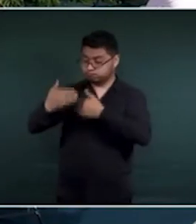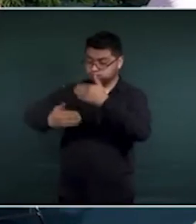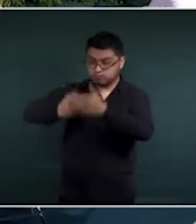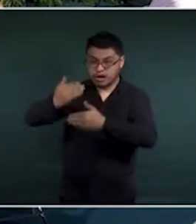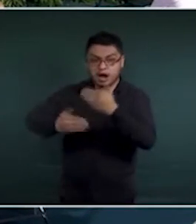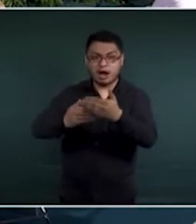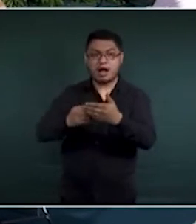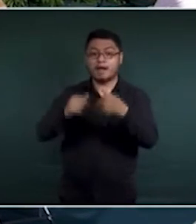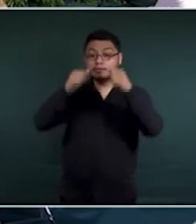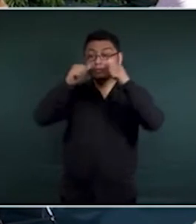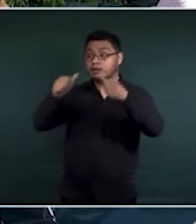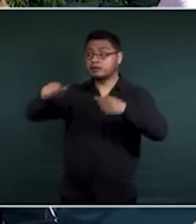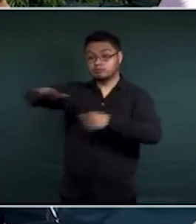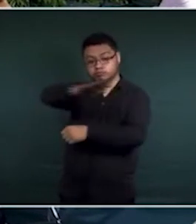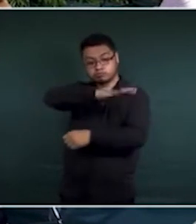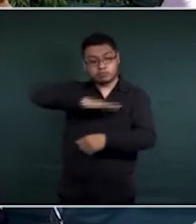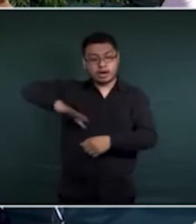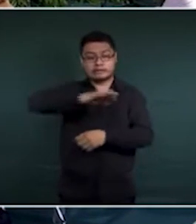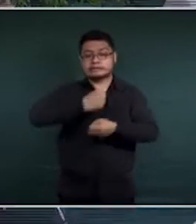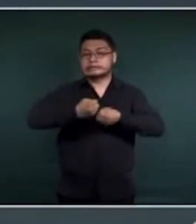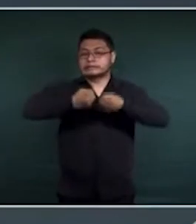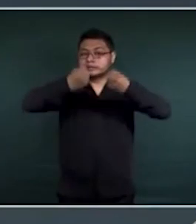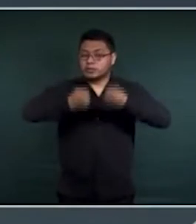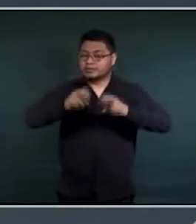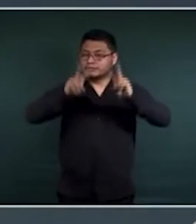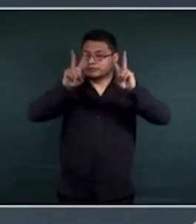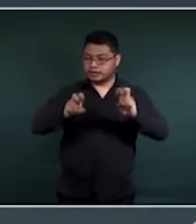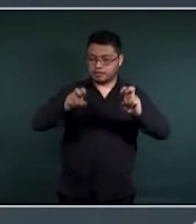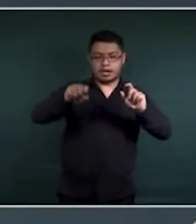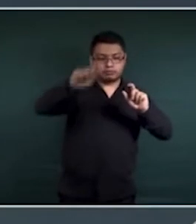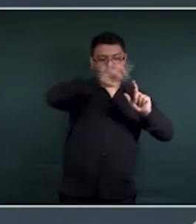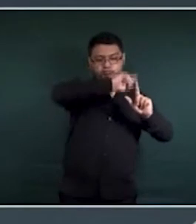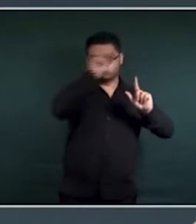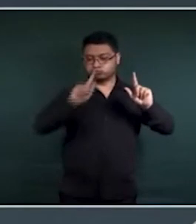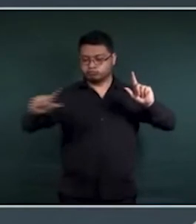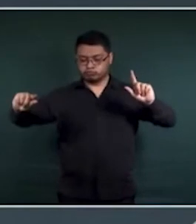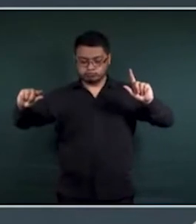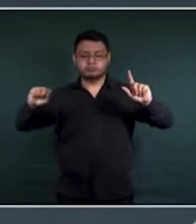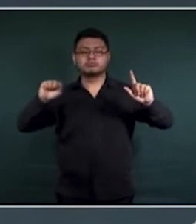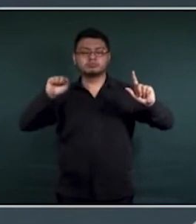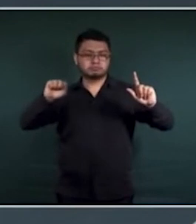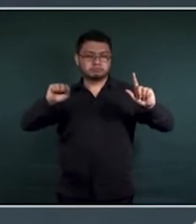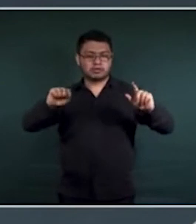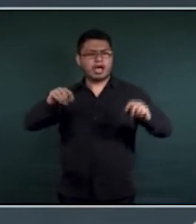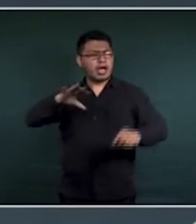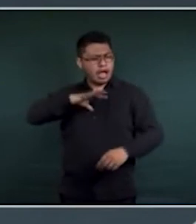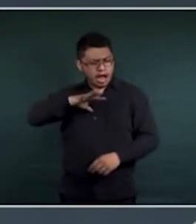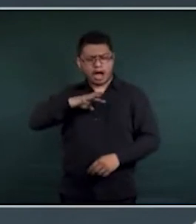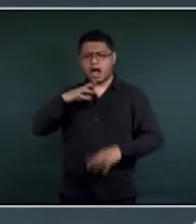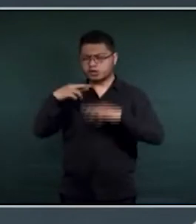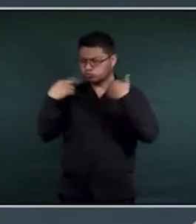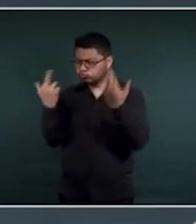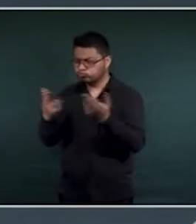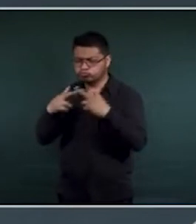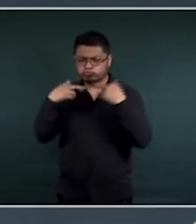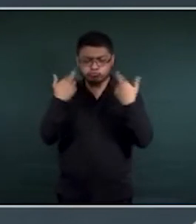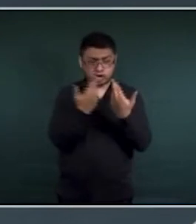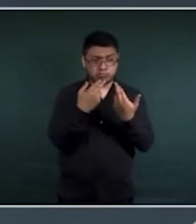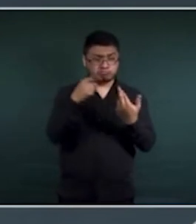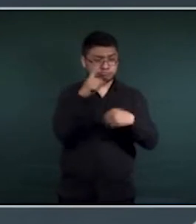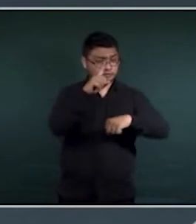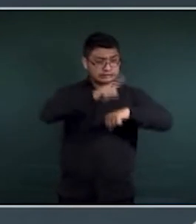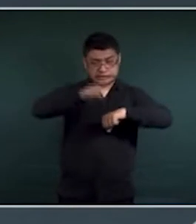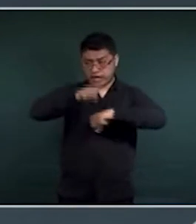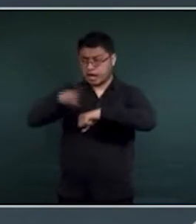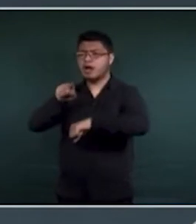y no queremos dramatizar. Ante la eventualidad de alguna consecuencia del regreso a la nueva normalidad en el ámbito de la seguridad pública, ésta